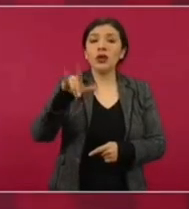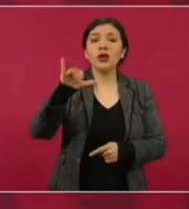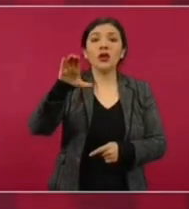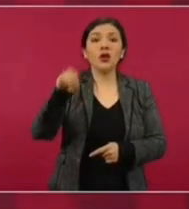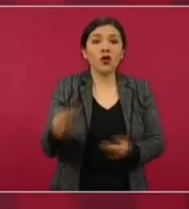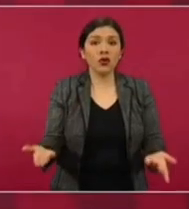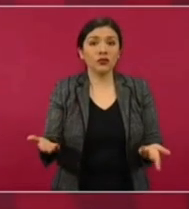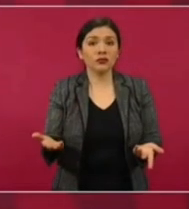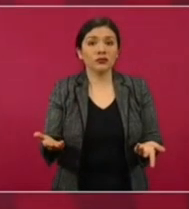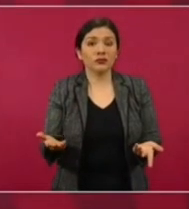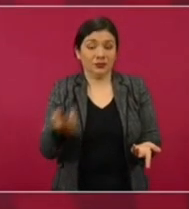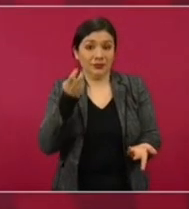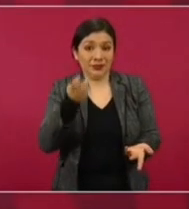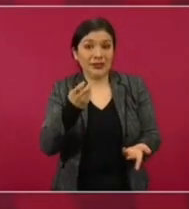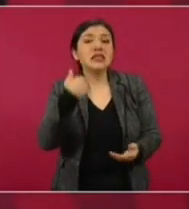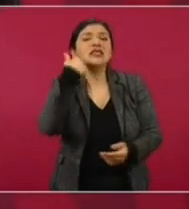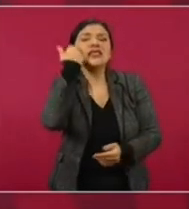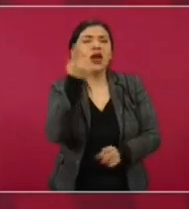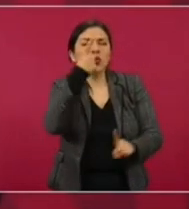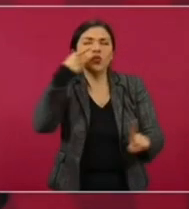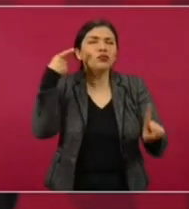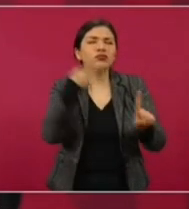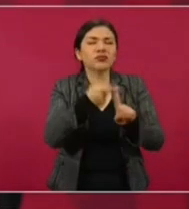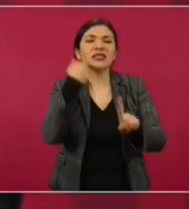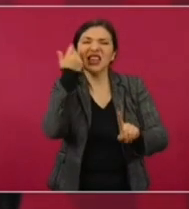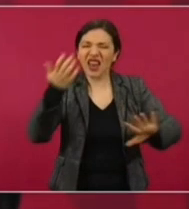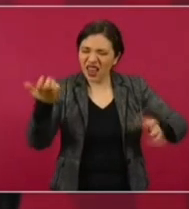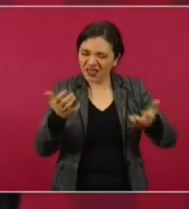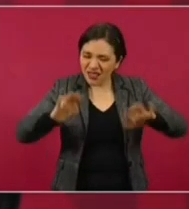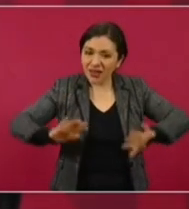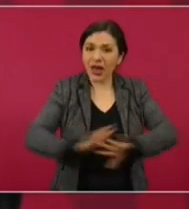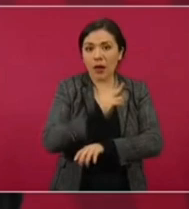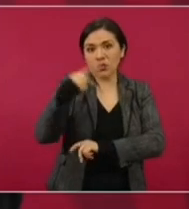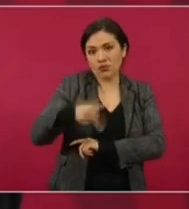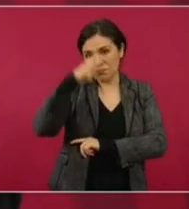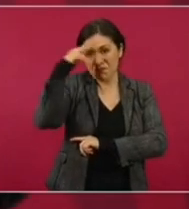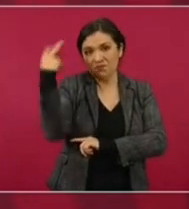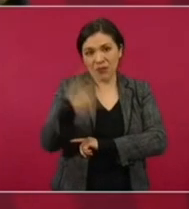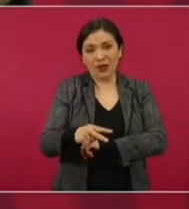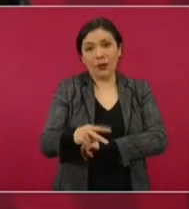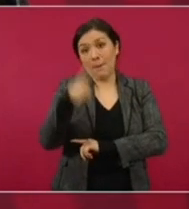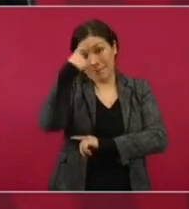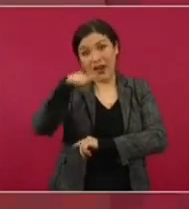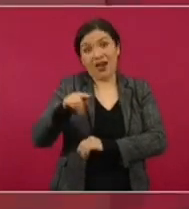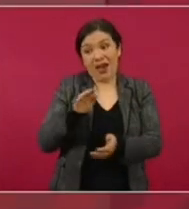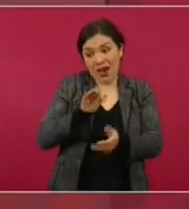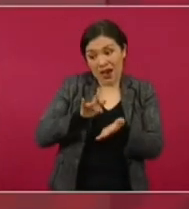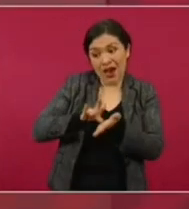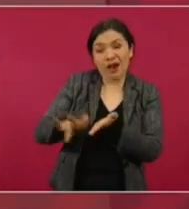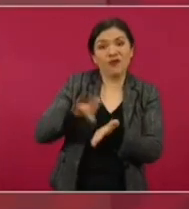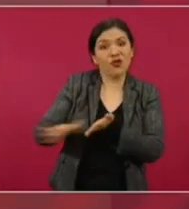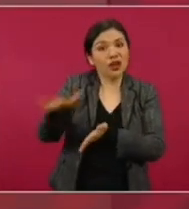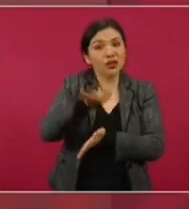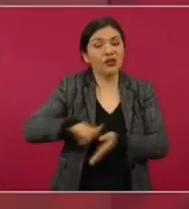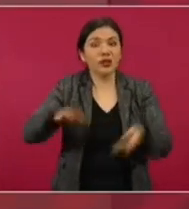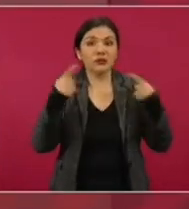Y tenemos un objetivo, transformar a México en beneficio del pueblo.